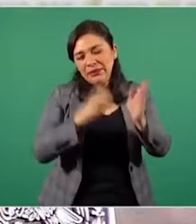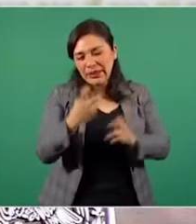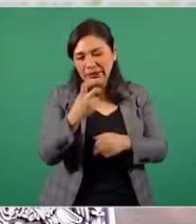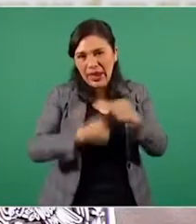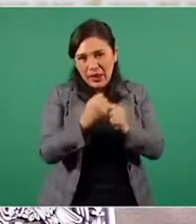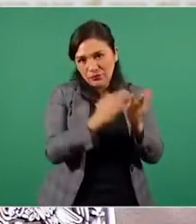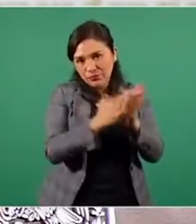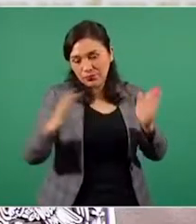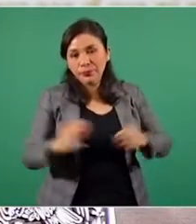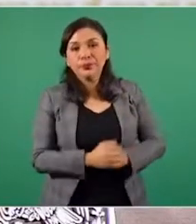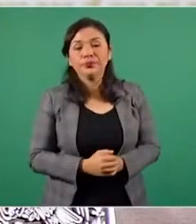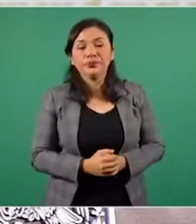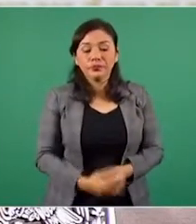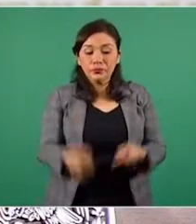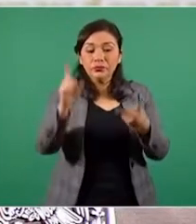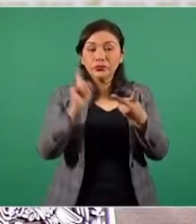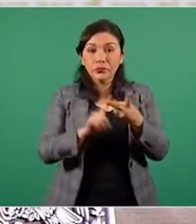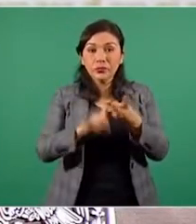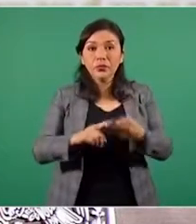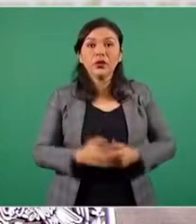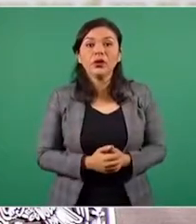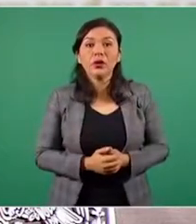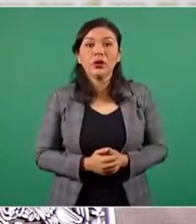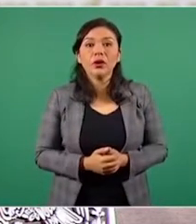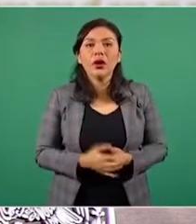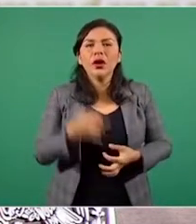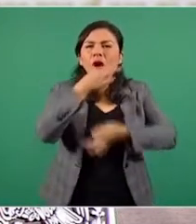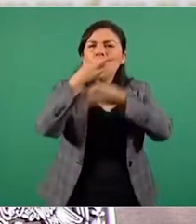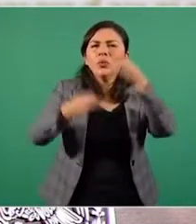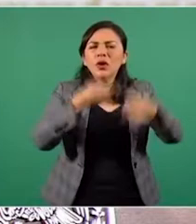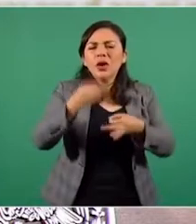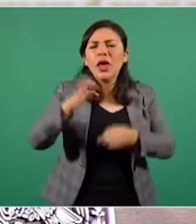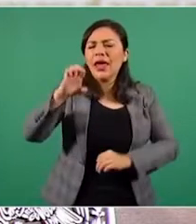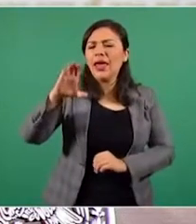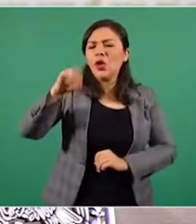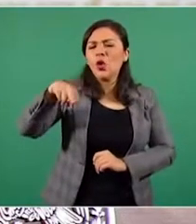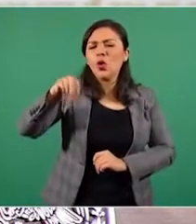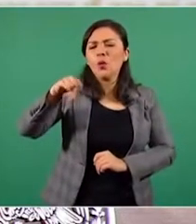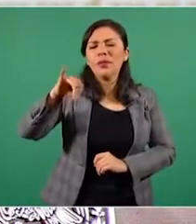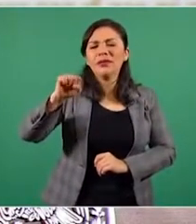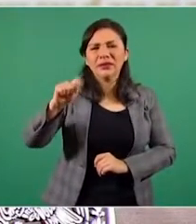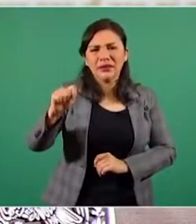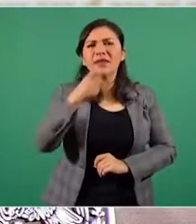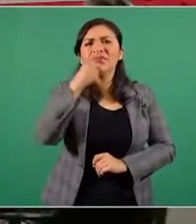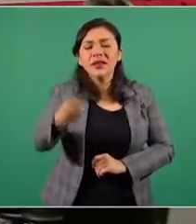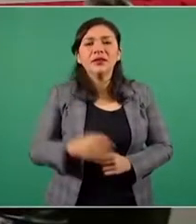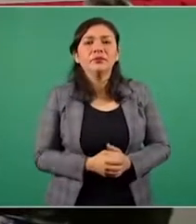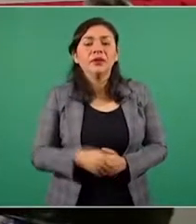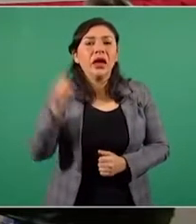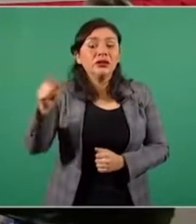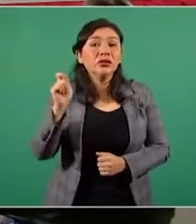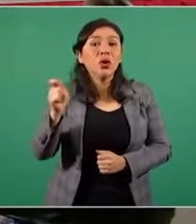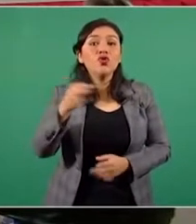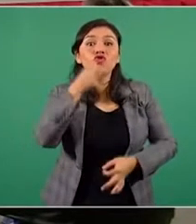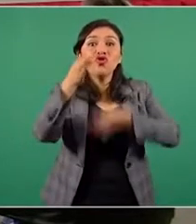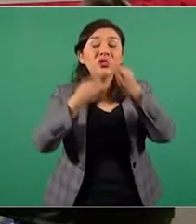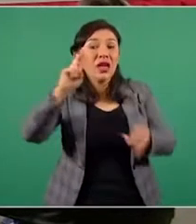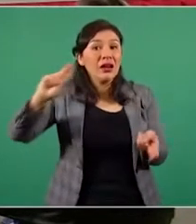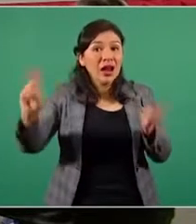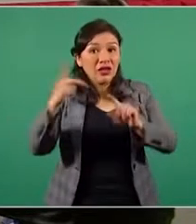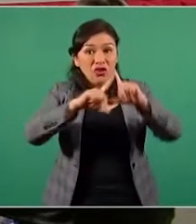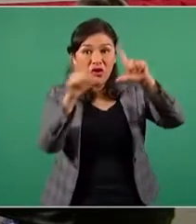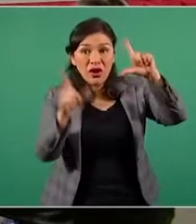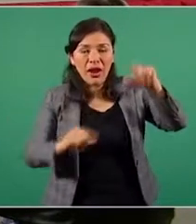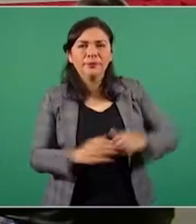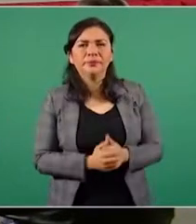Bueno, la segunda nota es artículo de opinión de Economist, se volvió una noticia nacional. Tenemos un